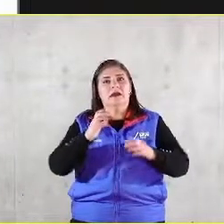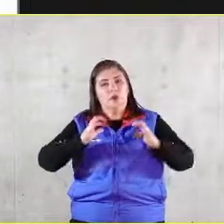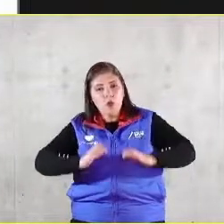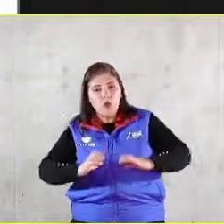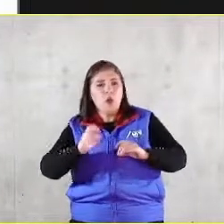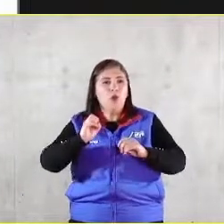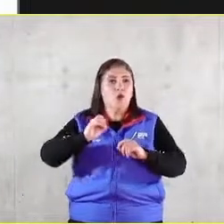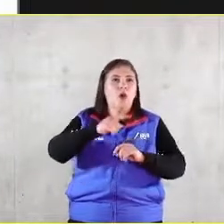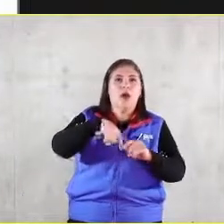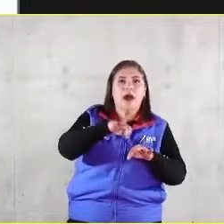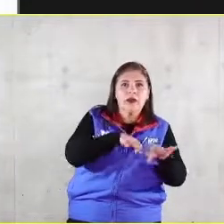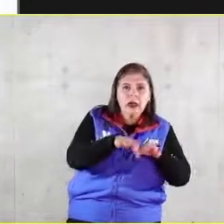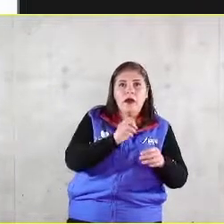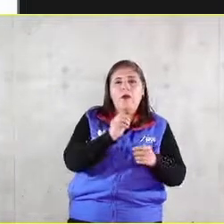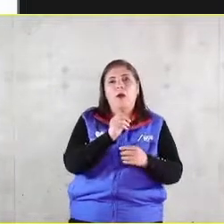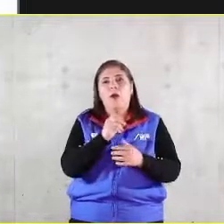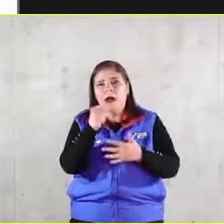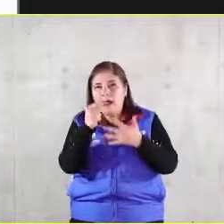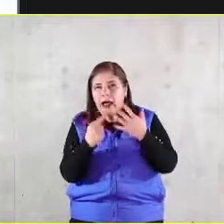queremos enfocar la prestación